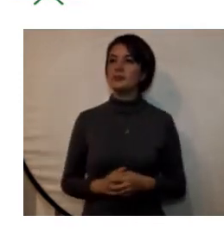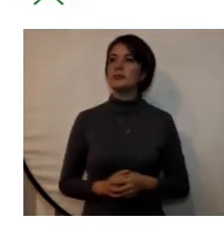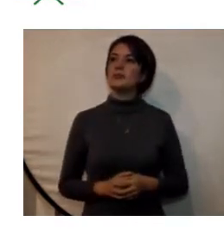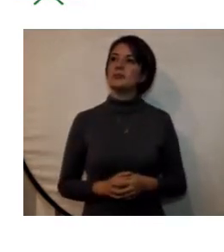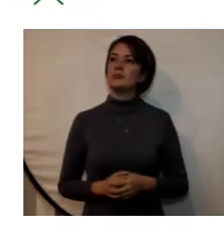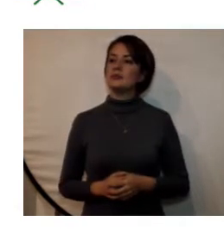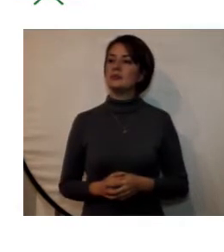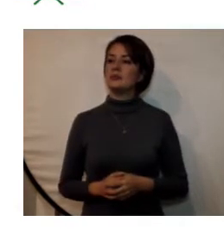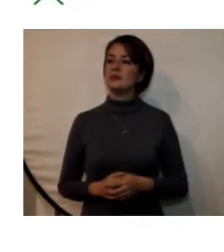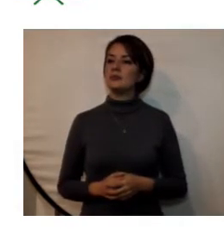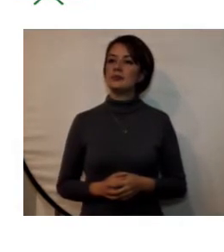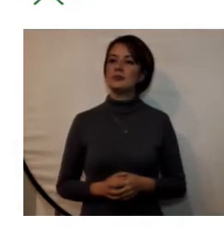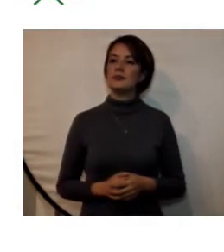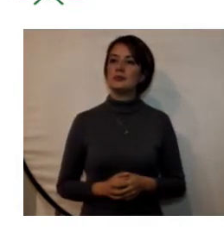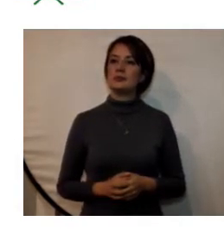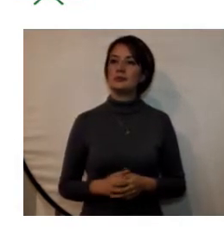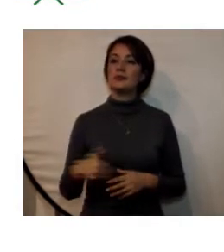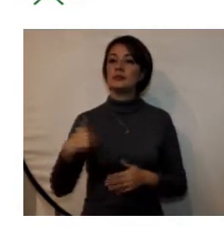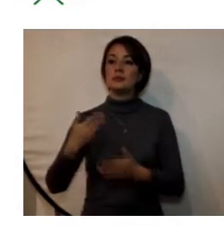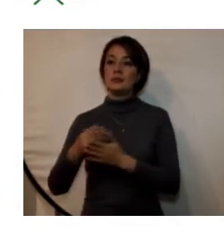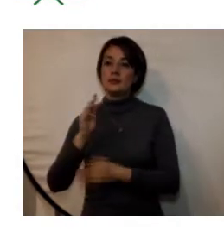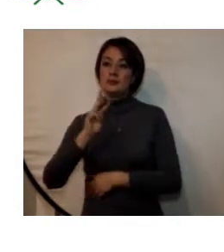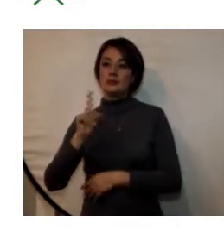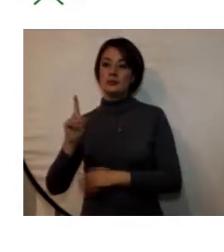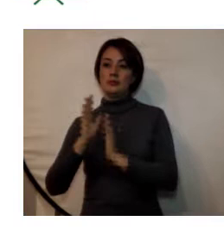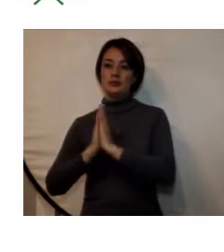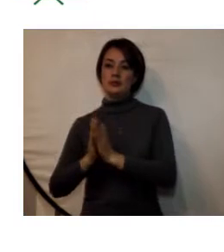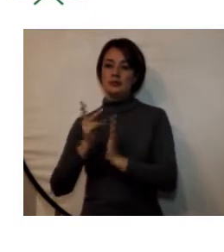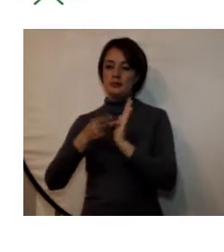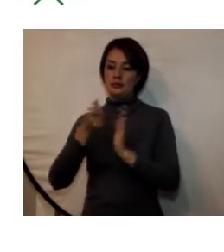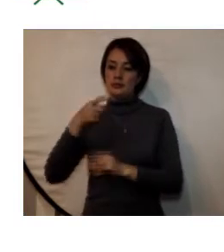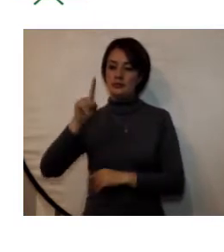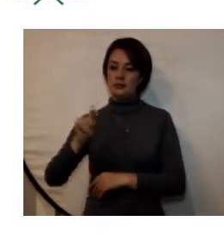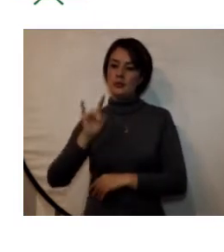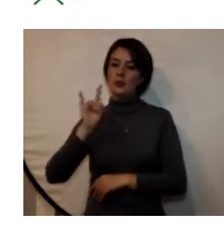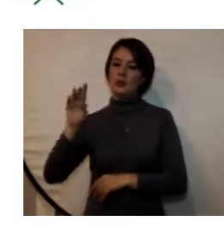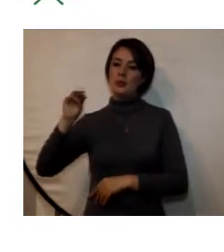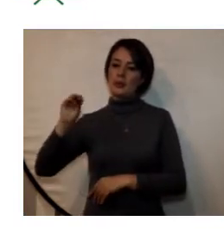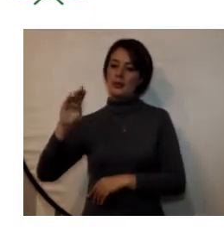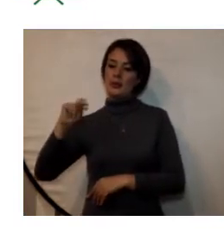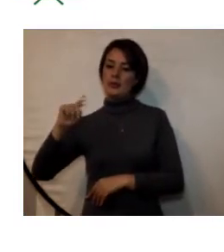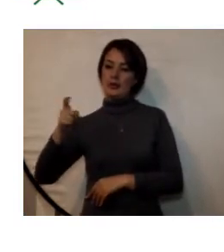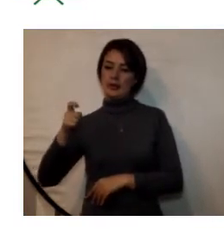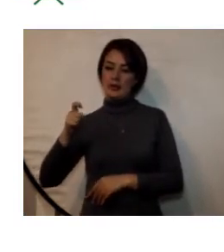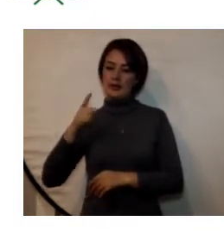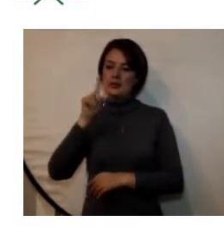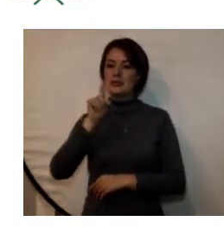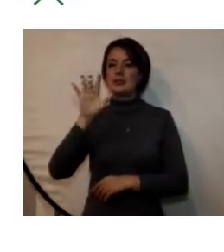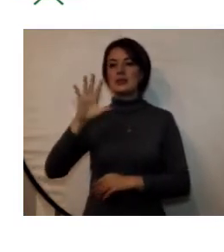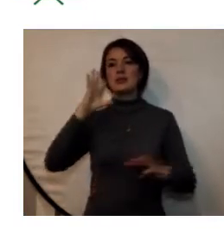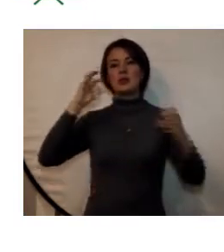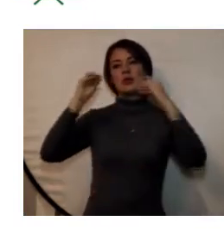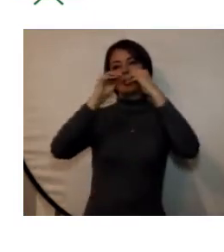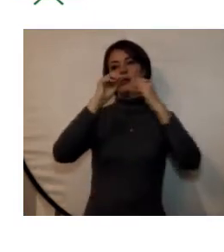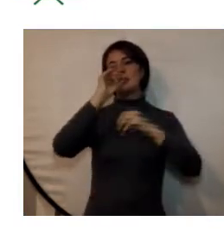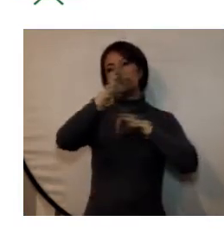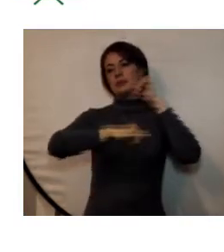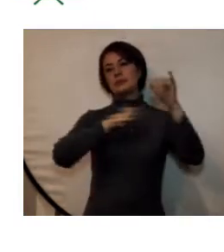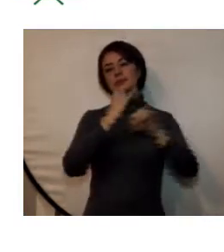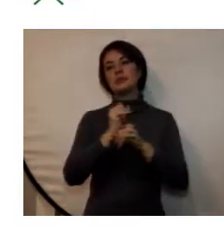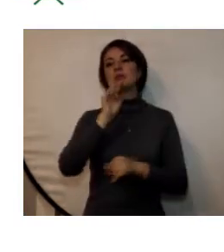de otro lado a 31 de diciembre de 2016 la UMNG contó con 65 convenios internacionales y